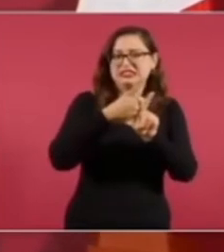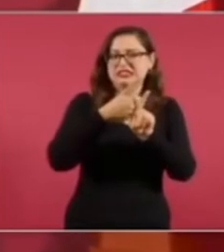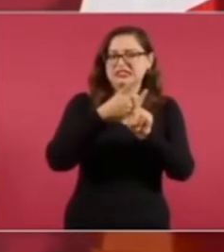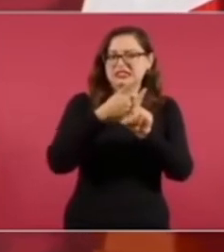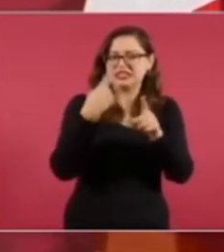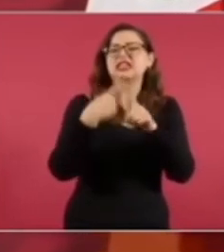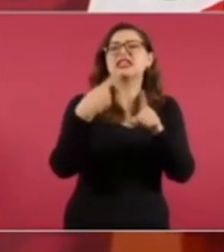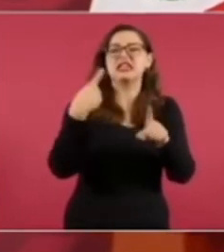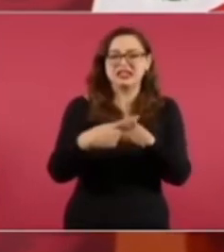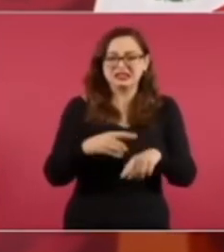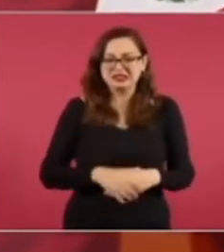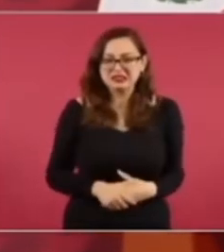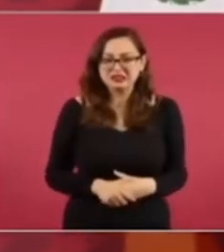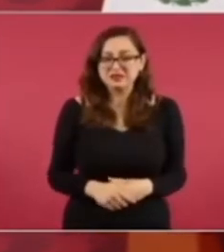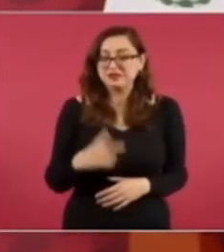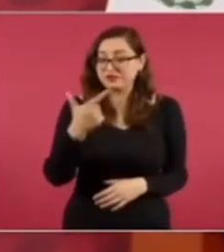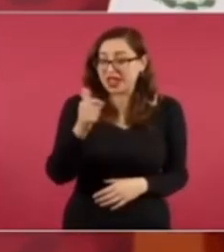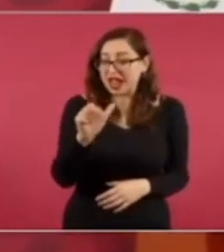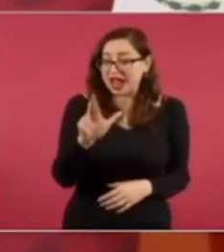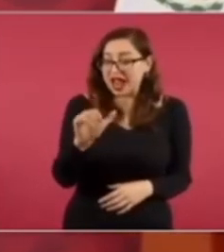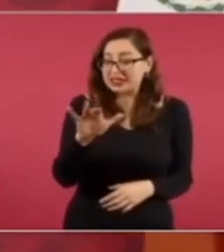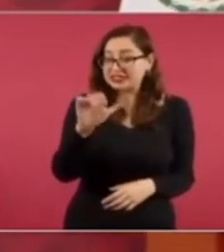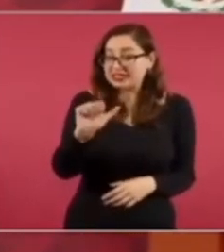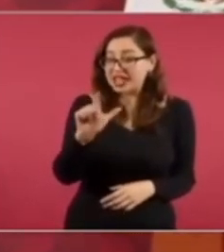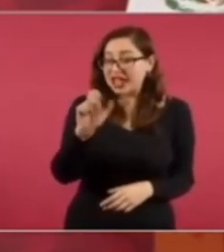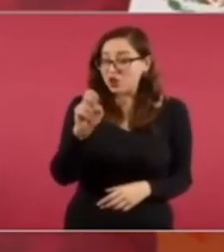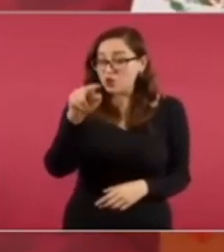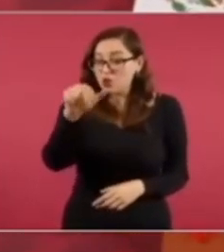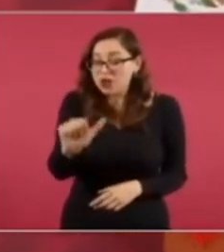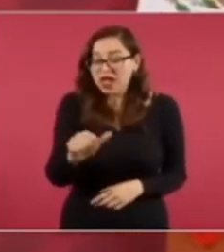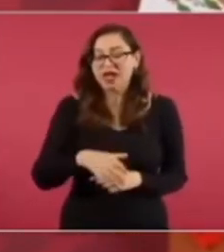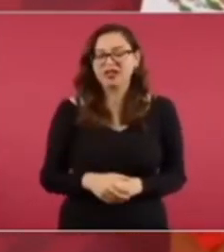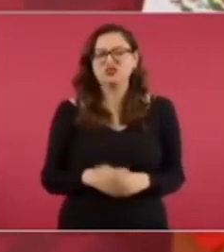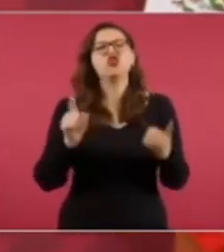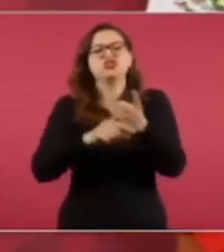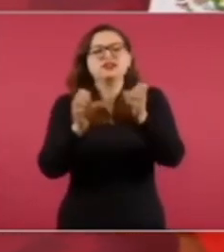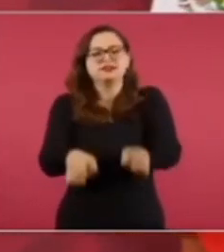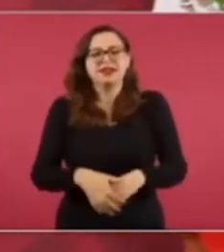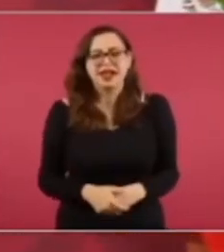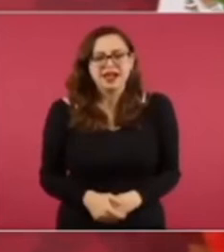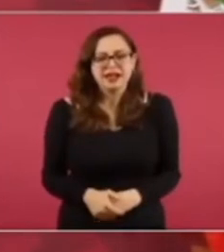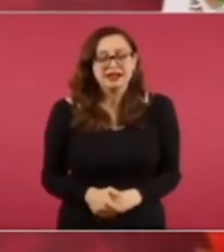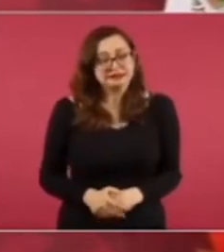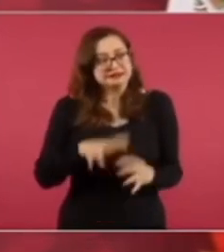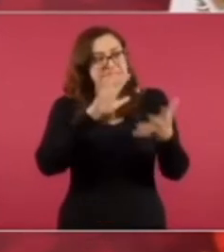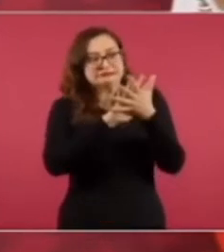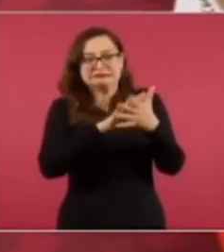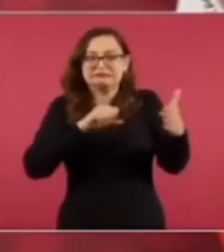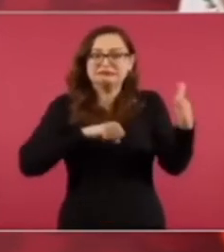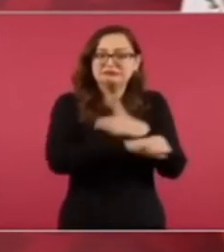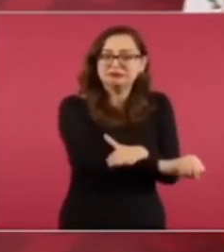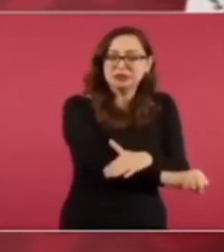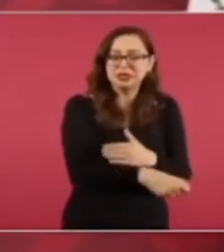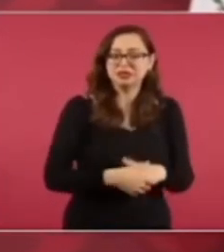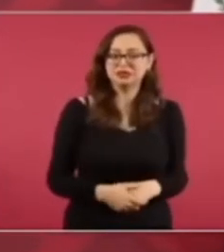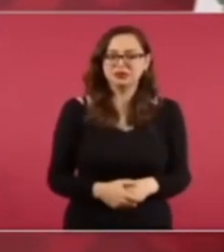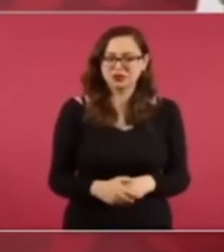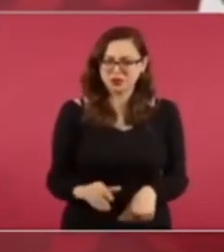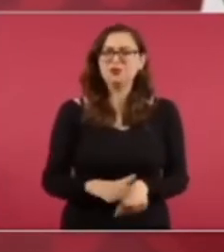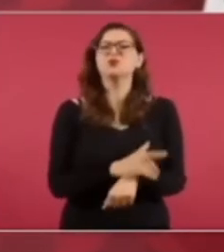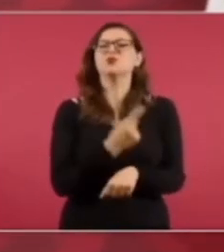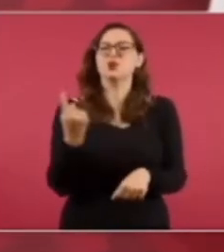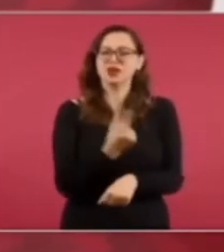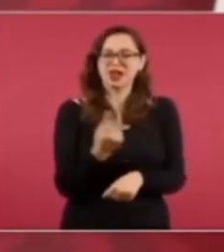que está preso porque